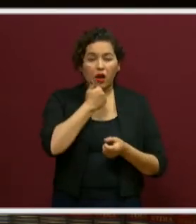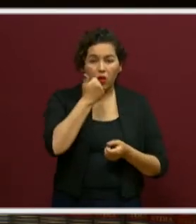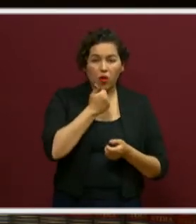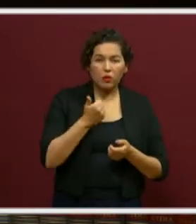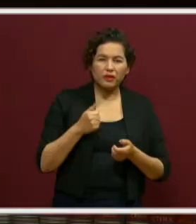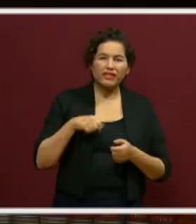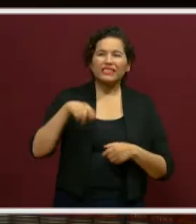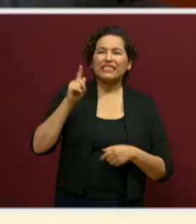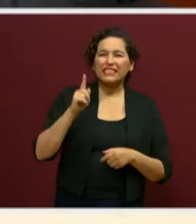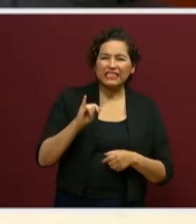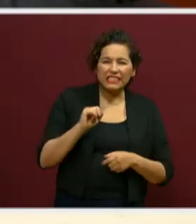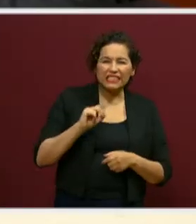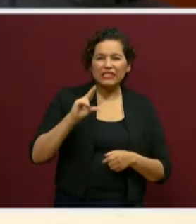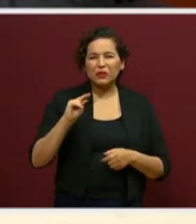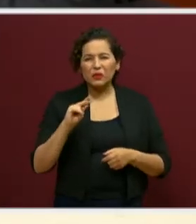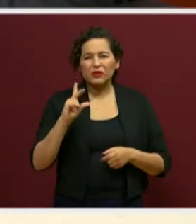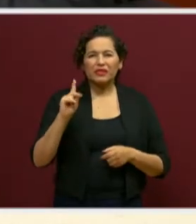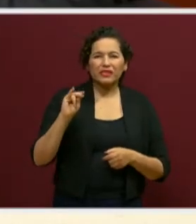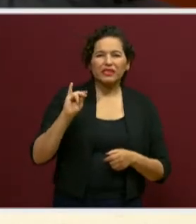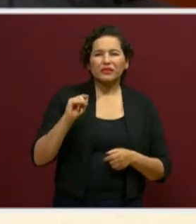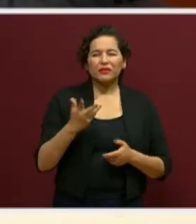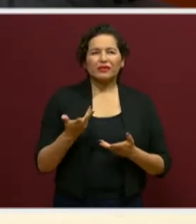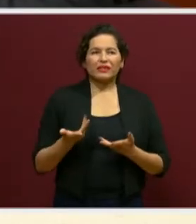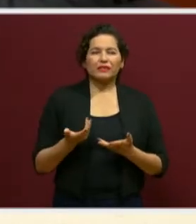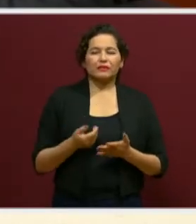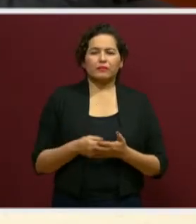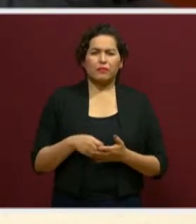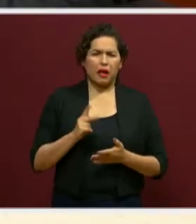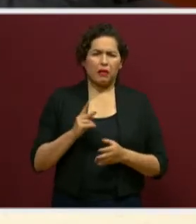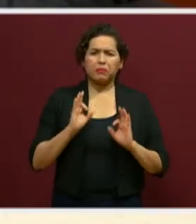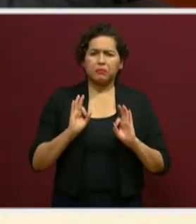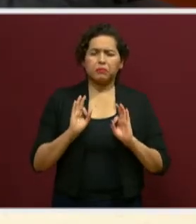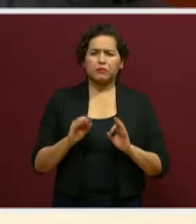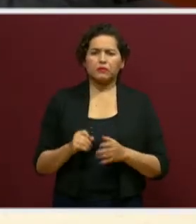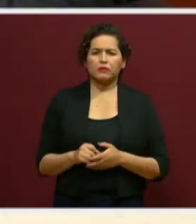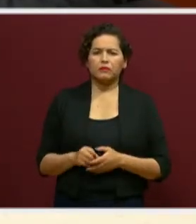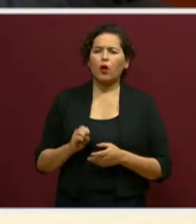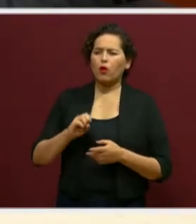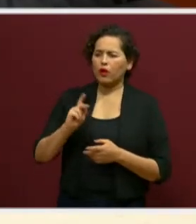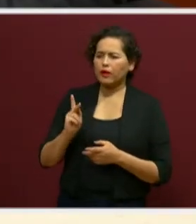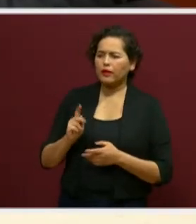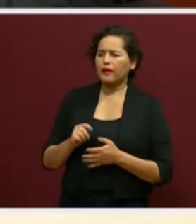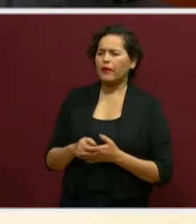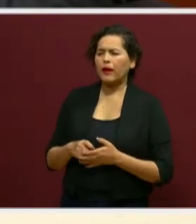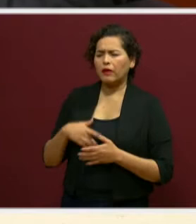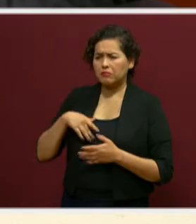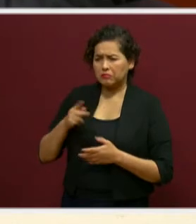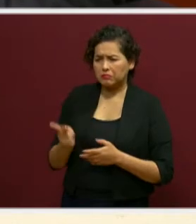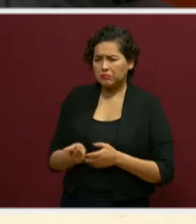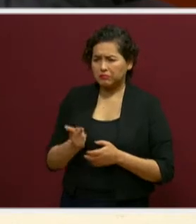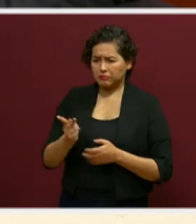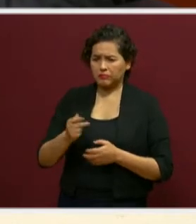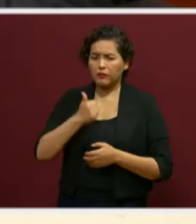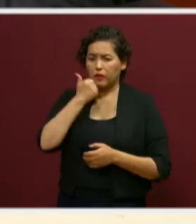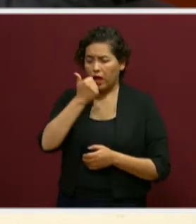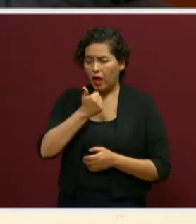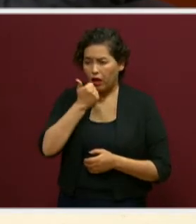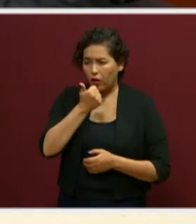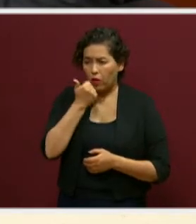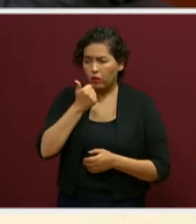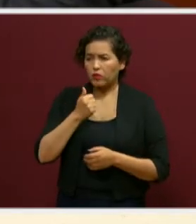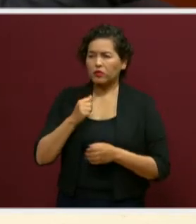educativos. Y de los alumnos con los que tuvieron comunicación intermitente, ¿qué nivel de desempeño alcanzar?